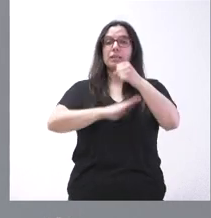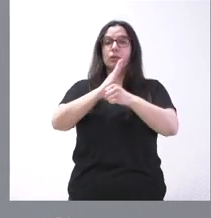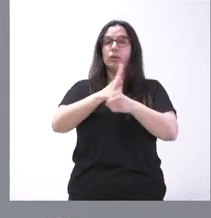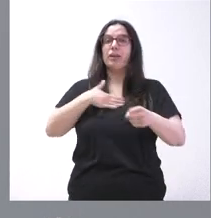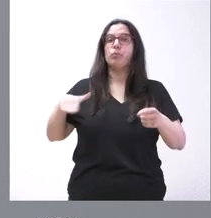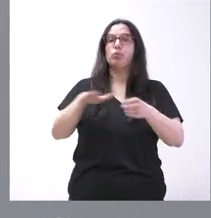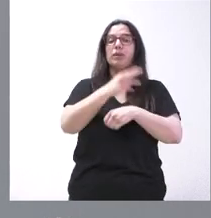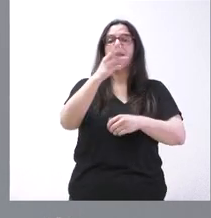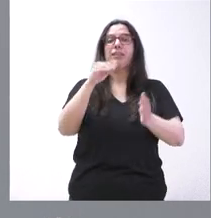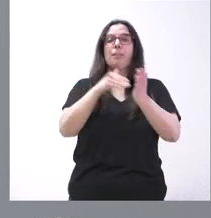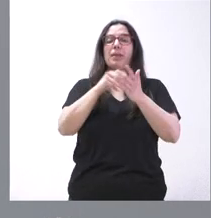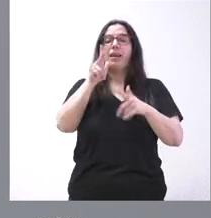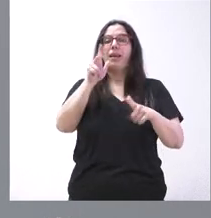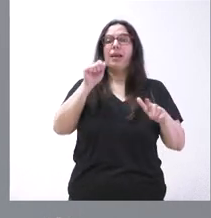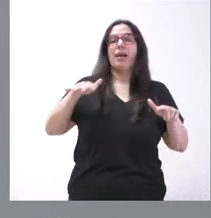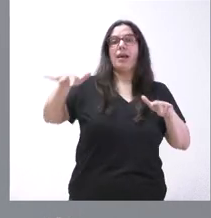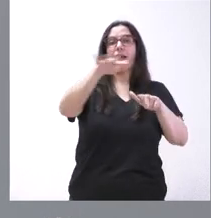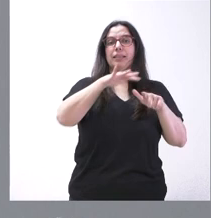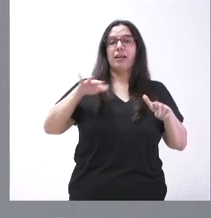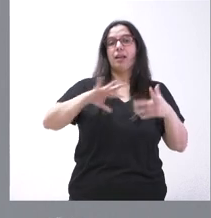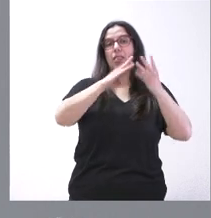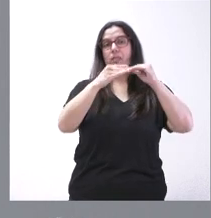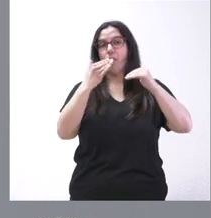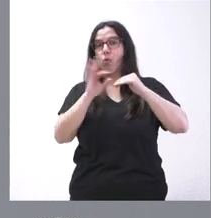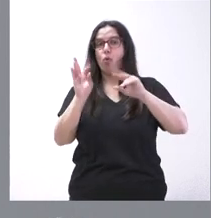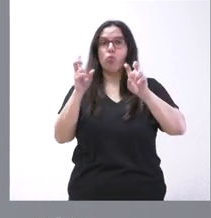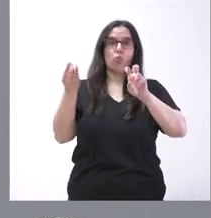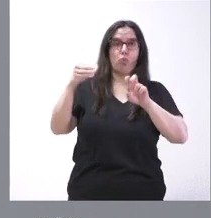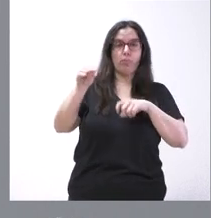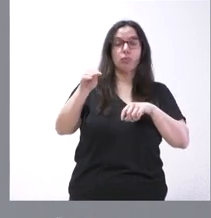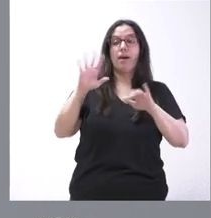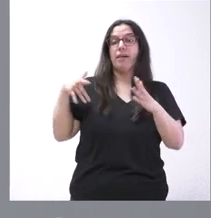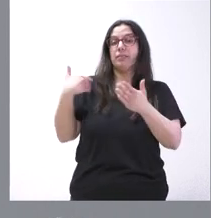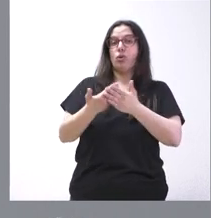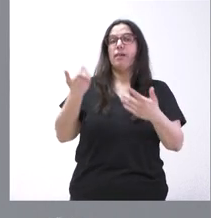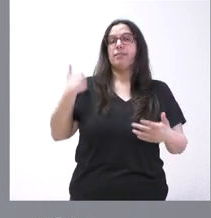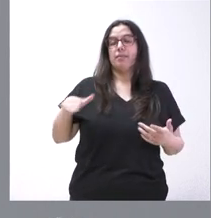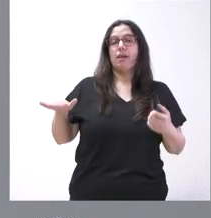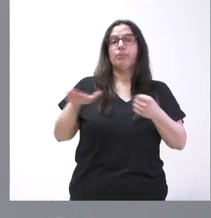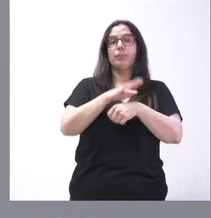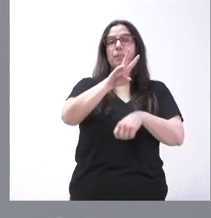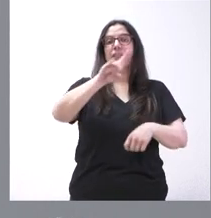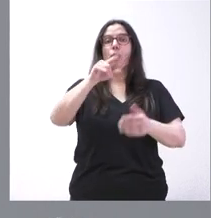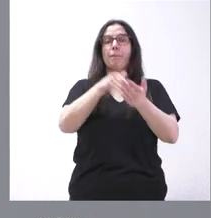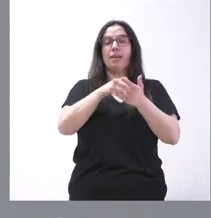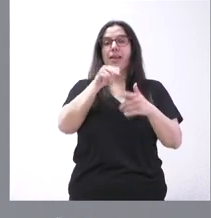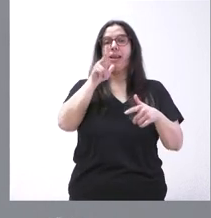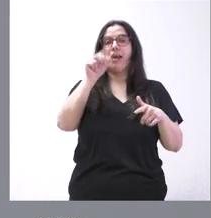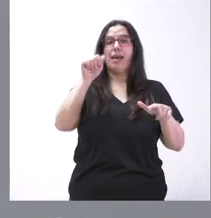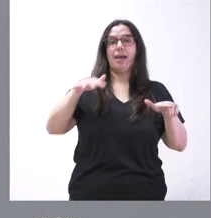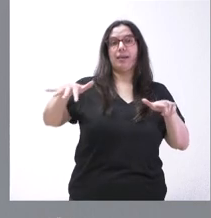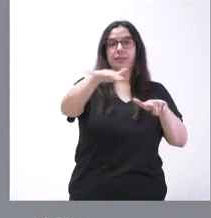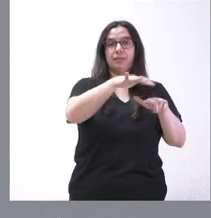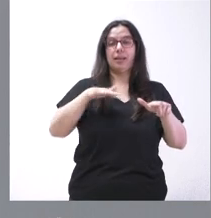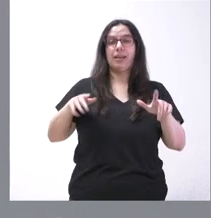30.000 hectáreas de regadío nuevos o modernizados. Hasta la fecha ya se han alcanzado las 21.000 hectáreas, con una